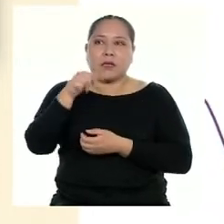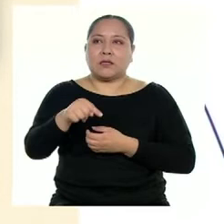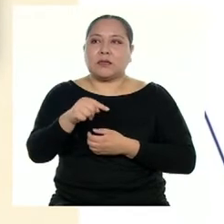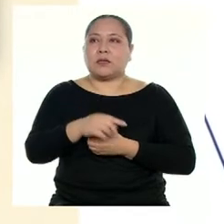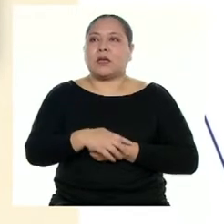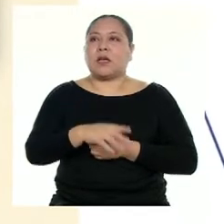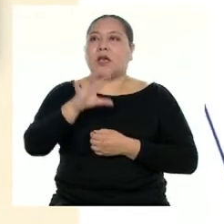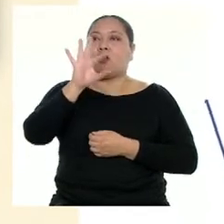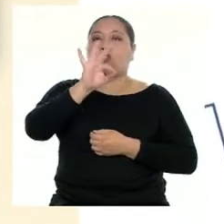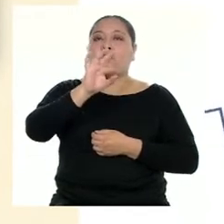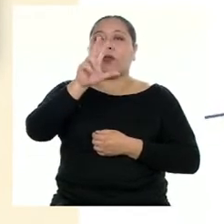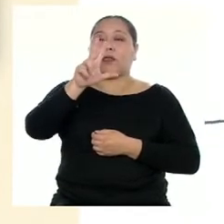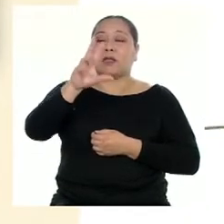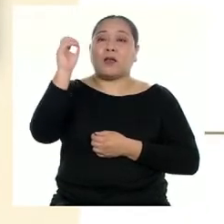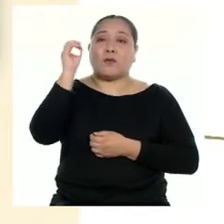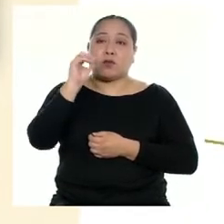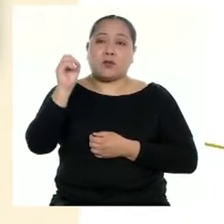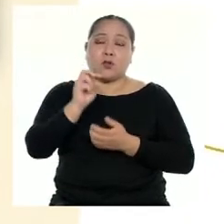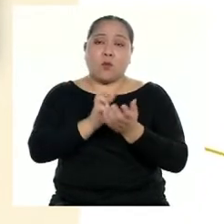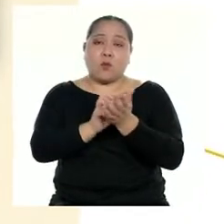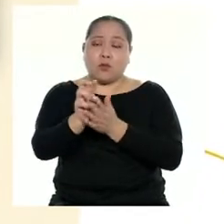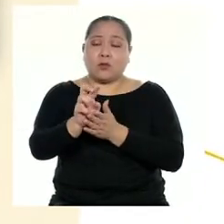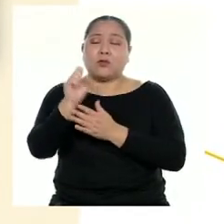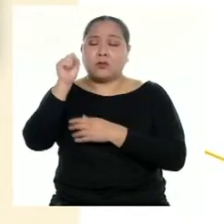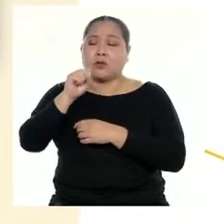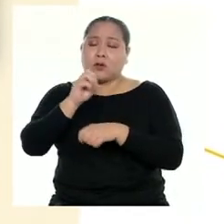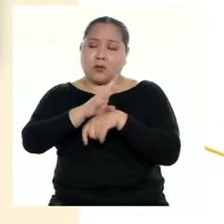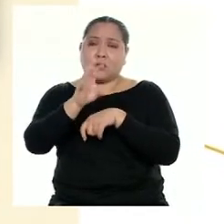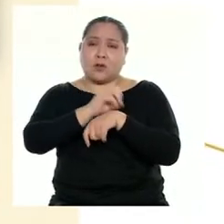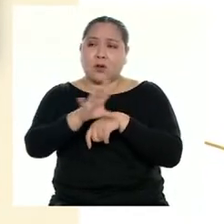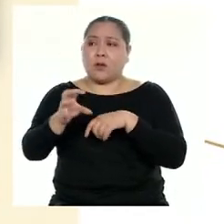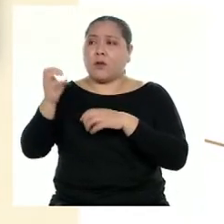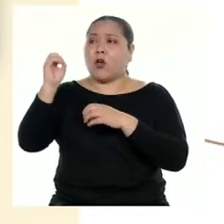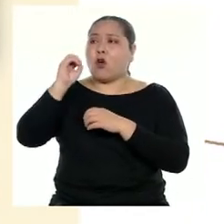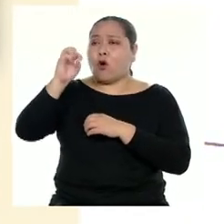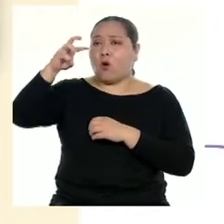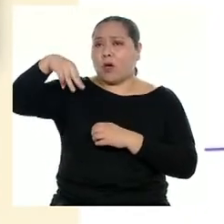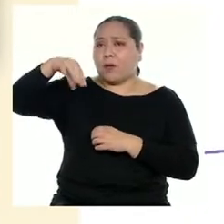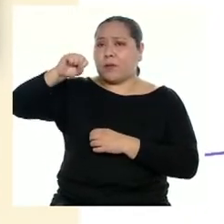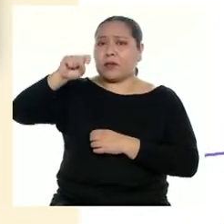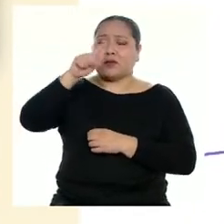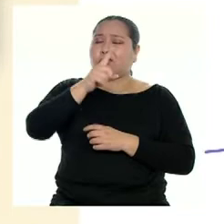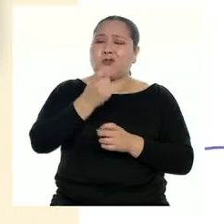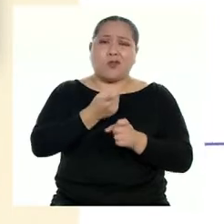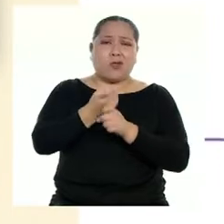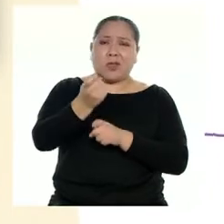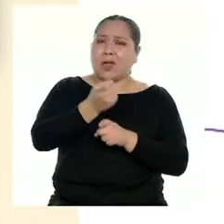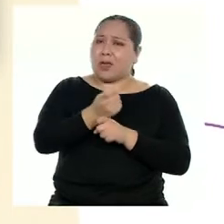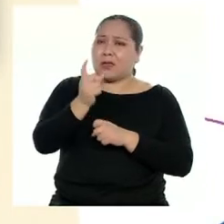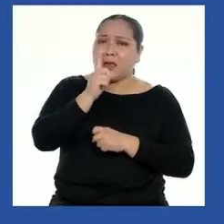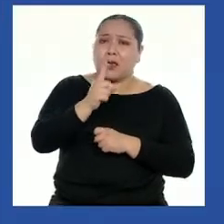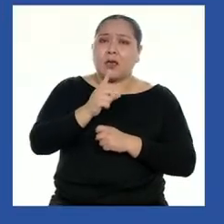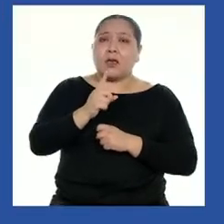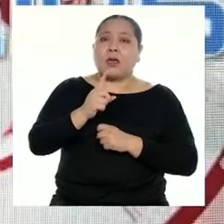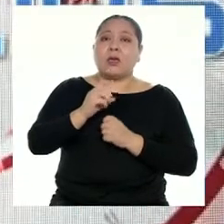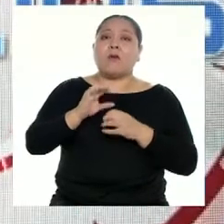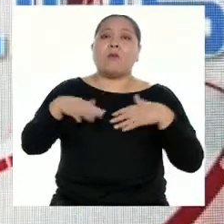recomendado por la Organización Mundial de la Salud, pues no es dañino y puede salvar vidas.